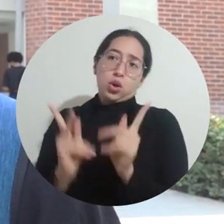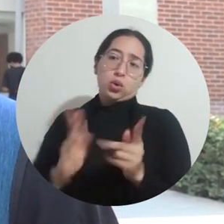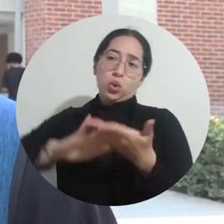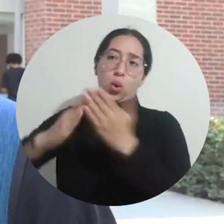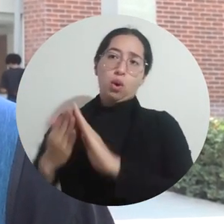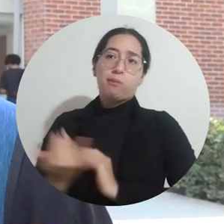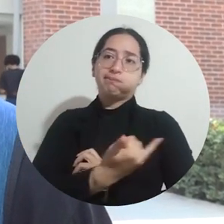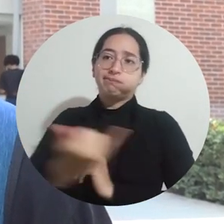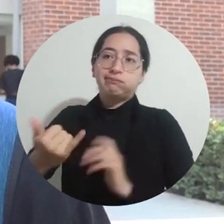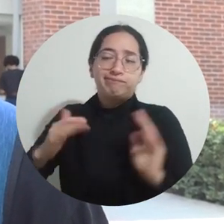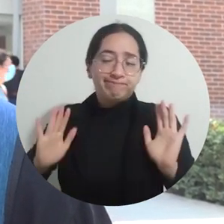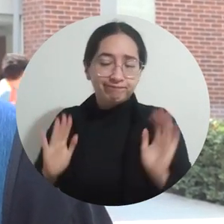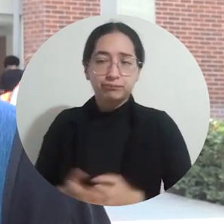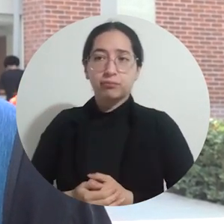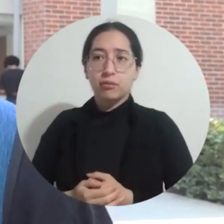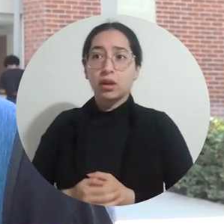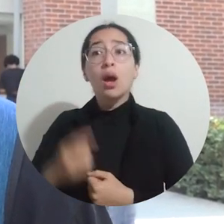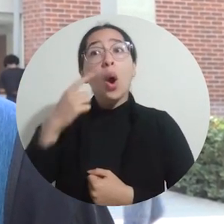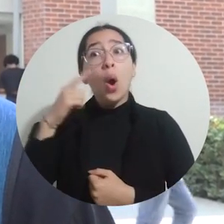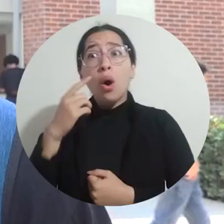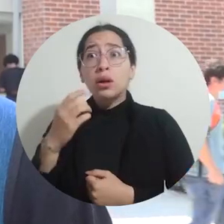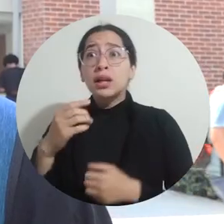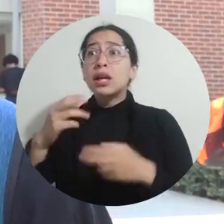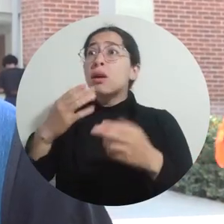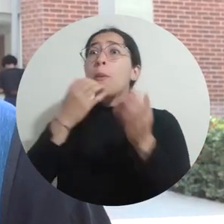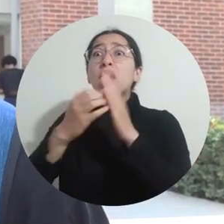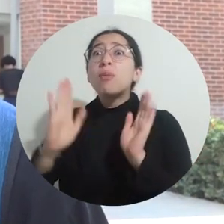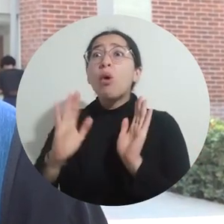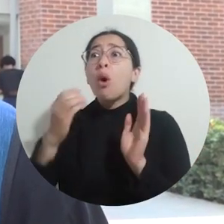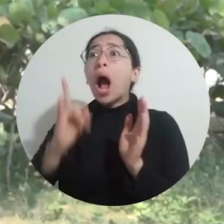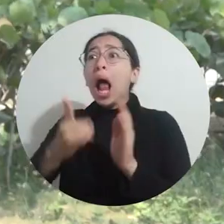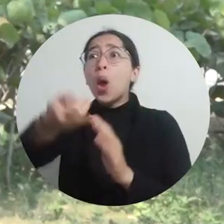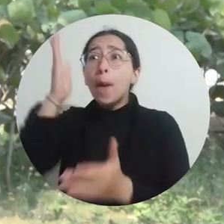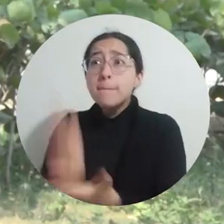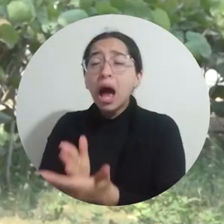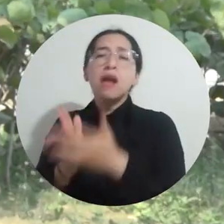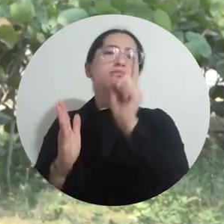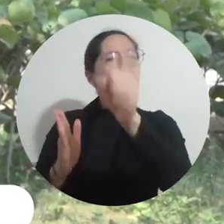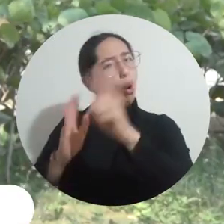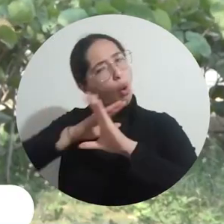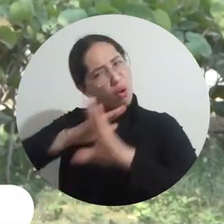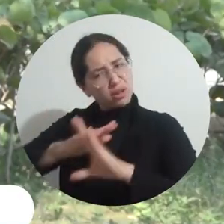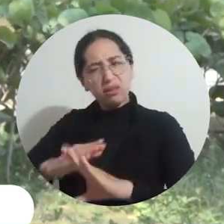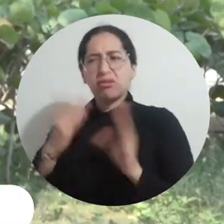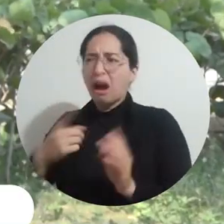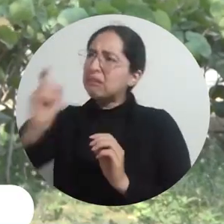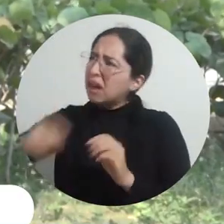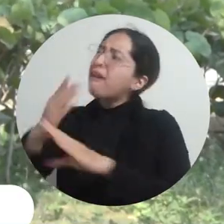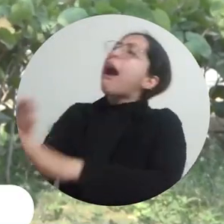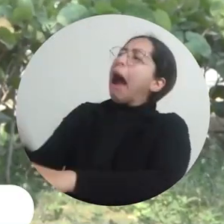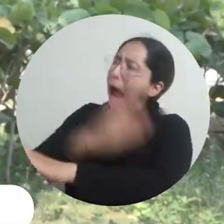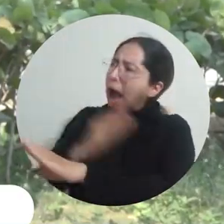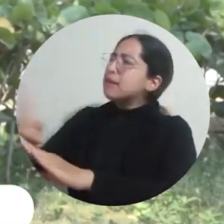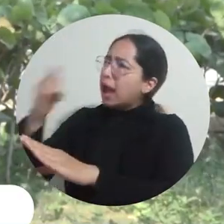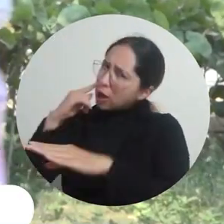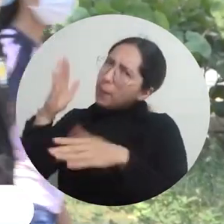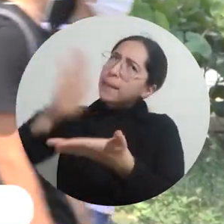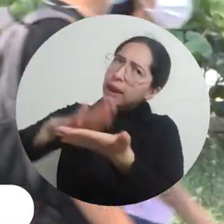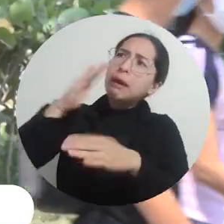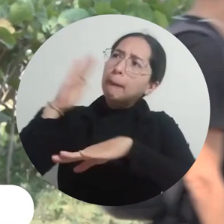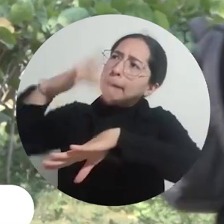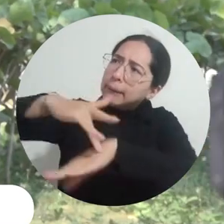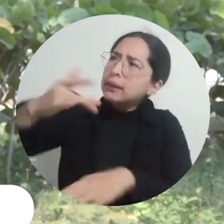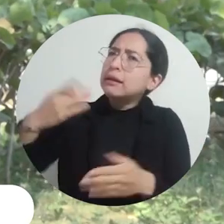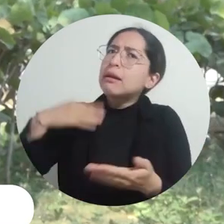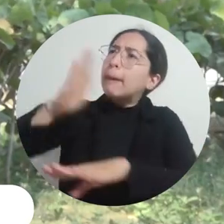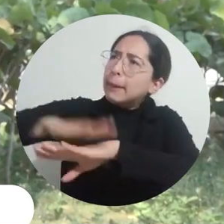presentando actualmente, que es el robo hacia la comunidad estudiantil. No esperemos que ocurra algo lamentable a